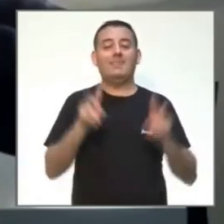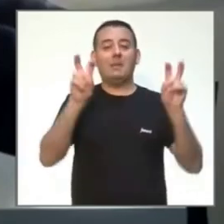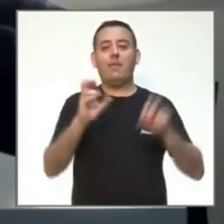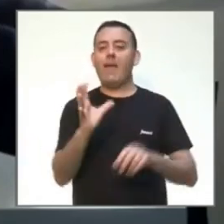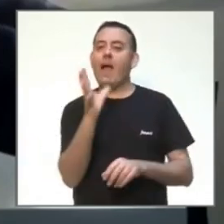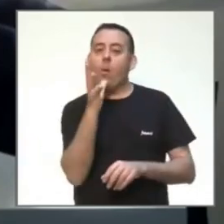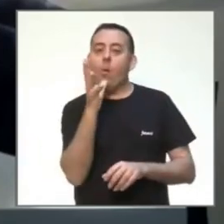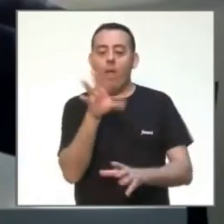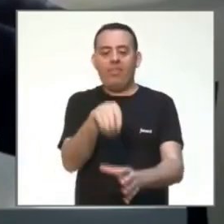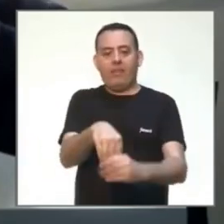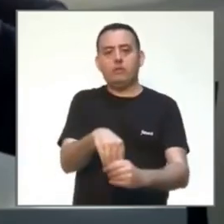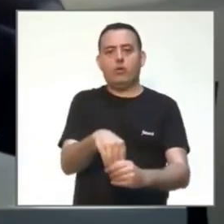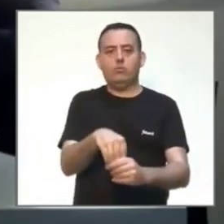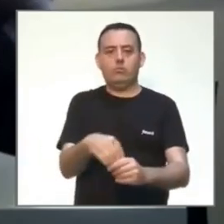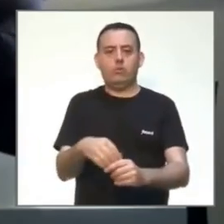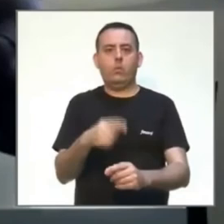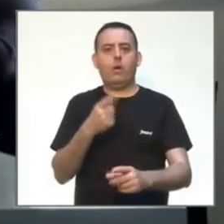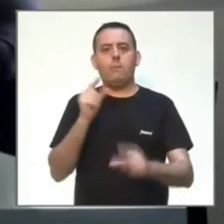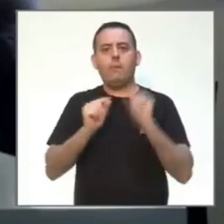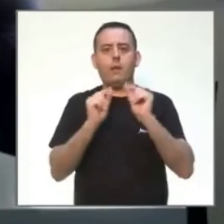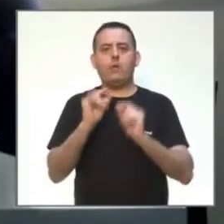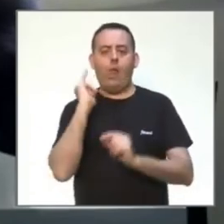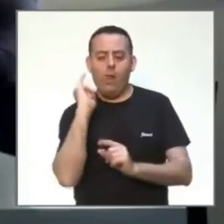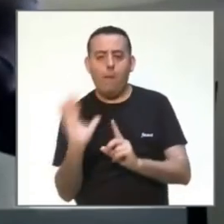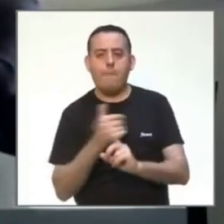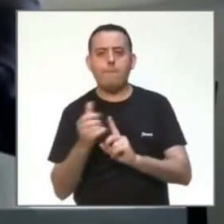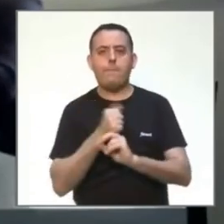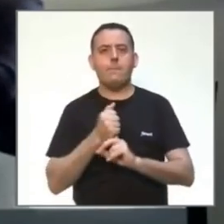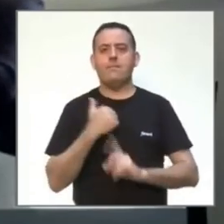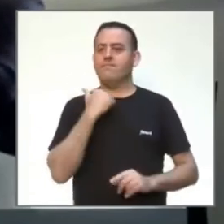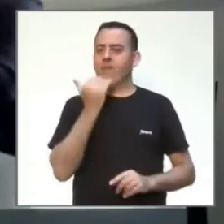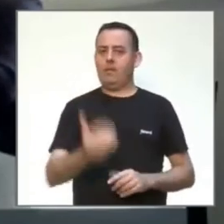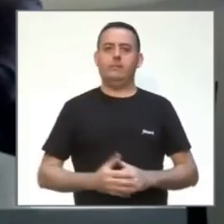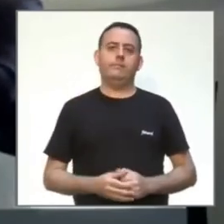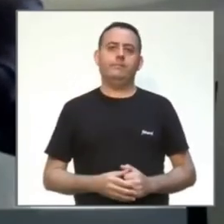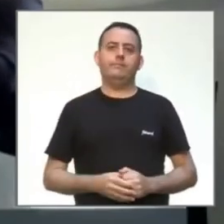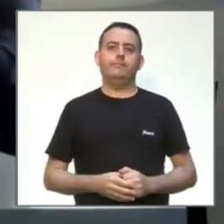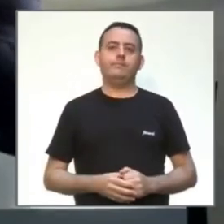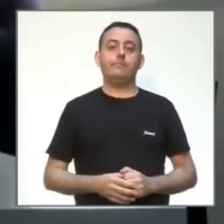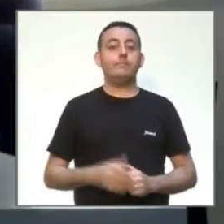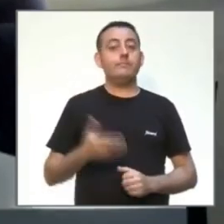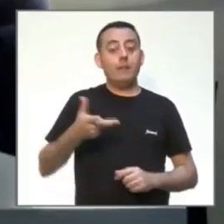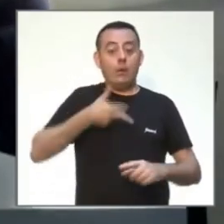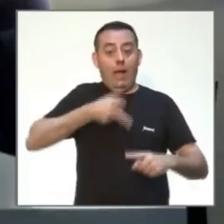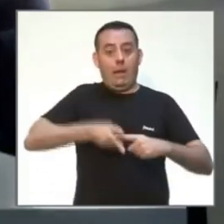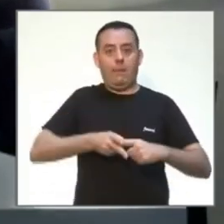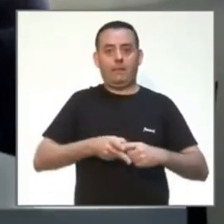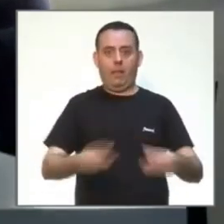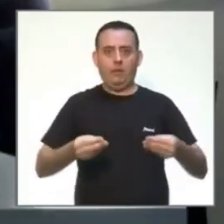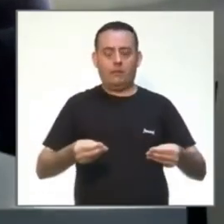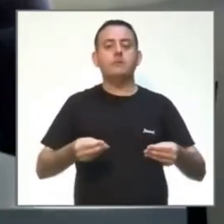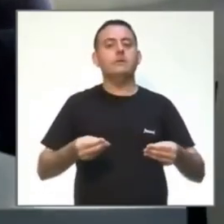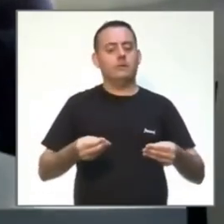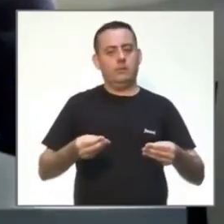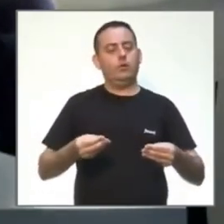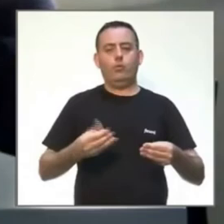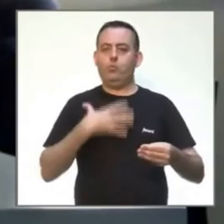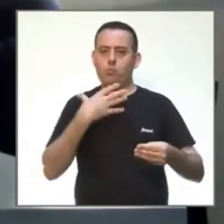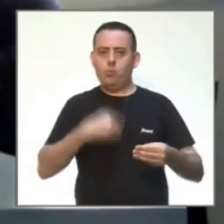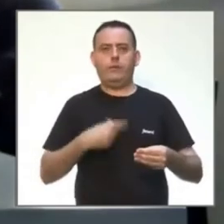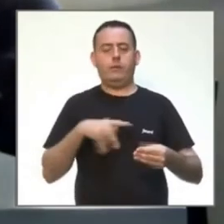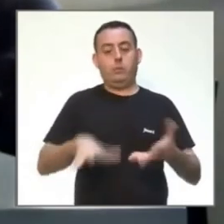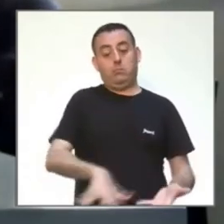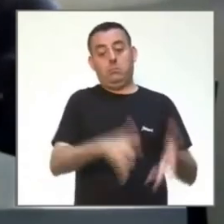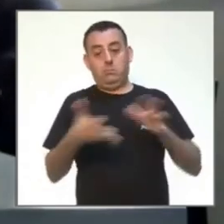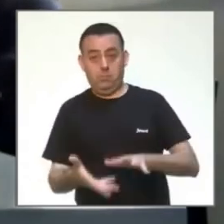una herramienta muy potente que necesitamos poder validarla, estudiarla en más casos, implementarla